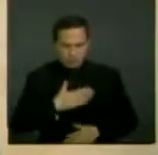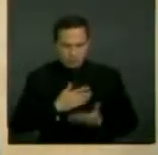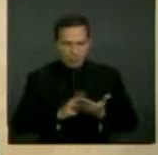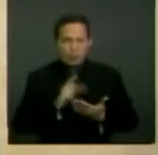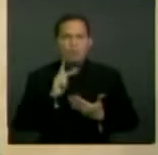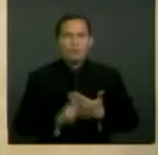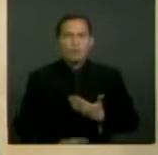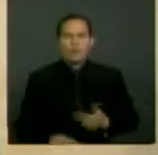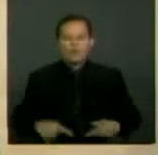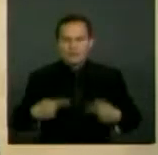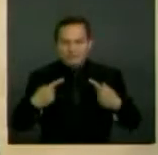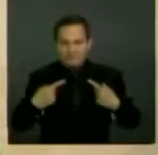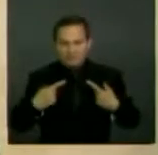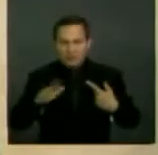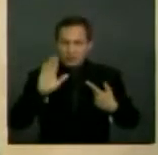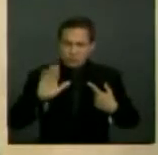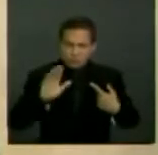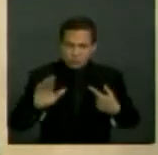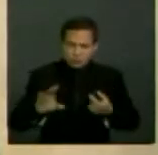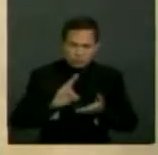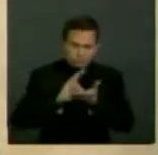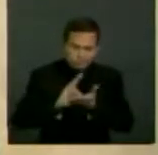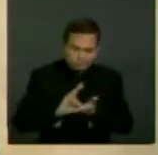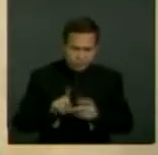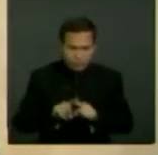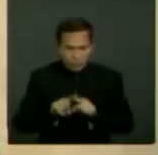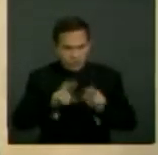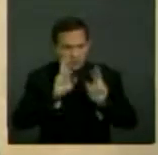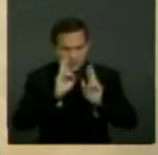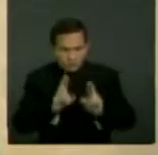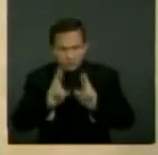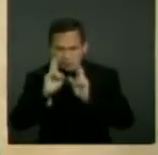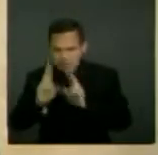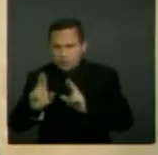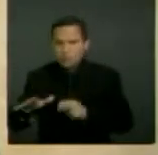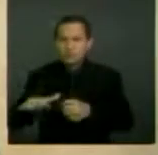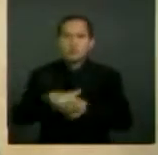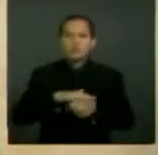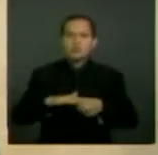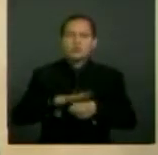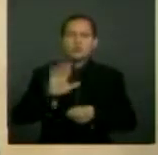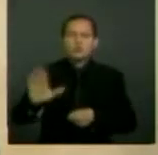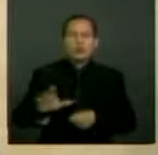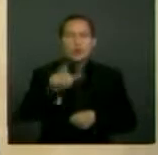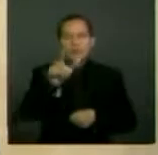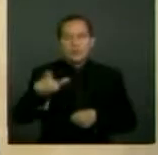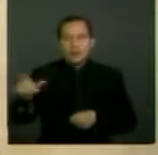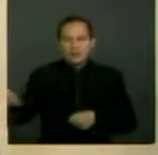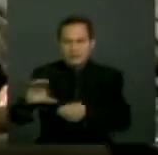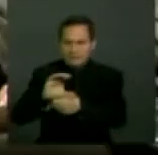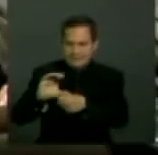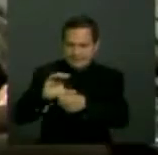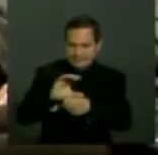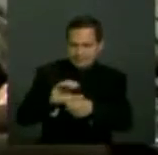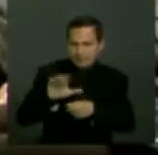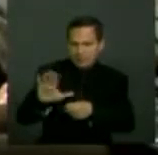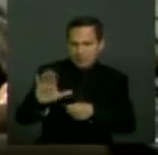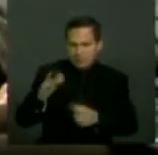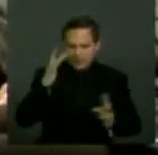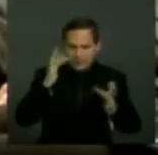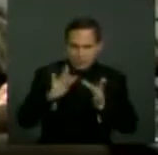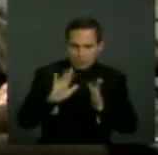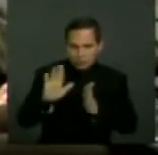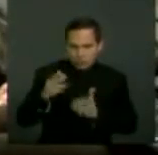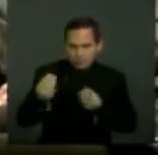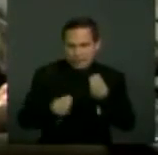consecuencia normativa bajo este modelo es el reconocimiento pleno de la ciudadanía de las personas con discapacidad y la adopción de medidas efectivas